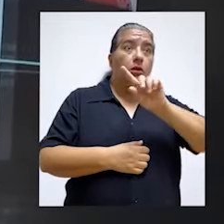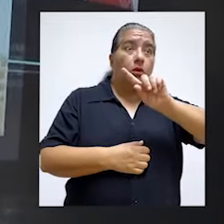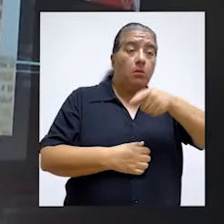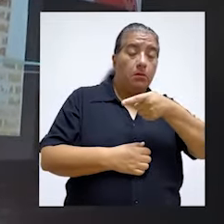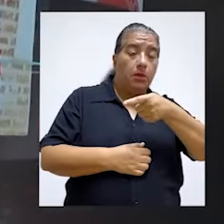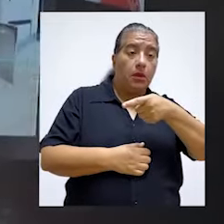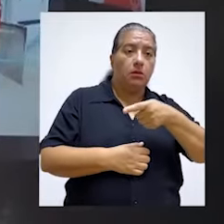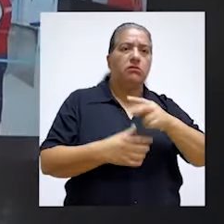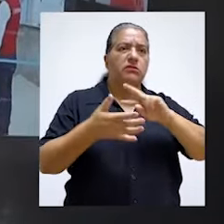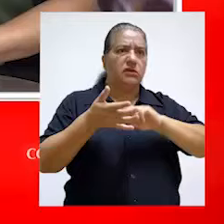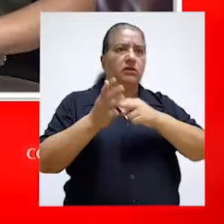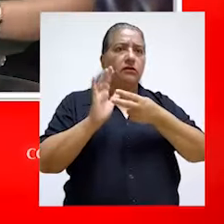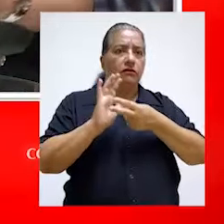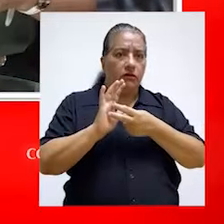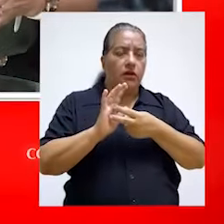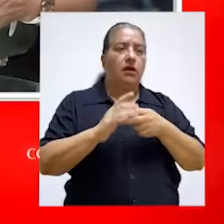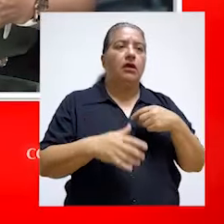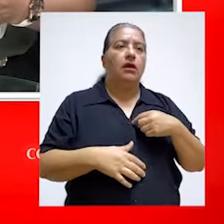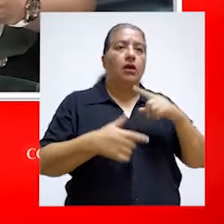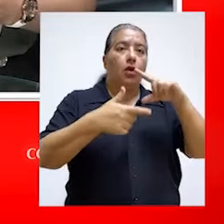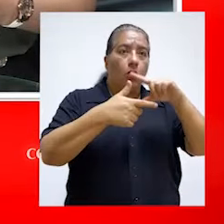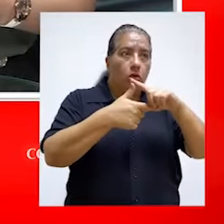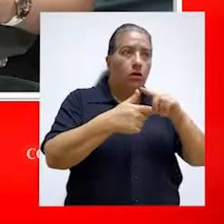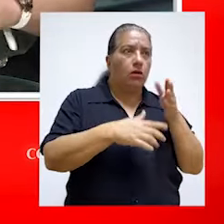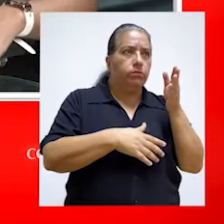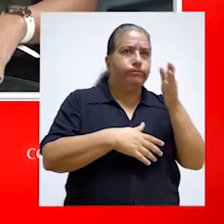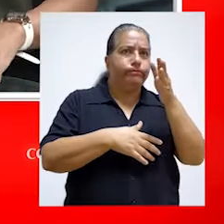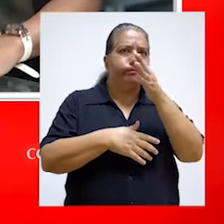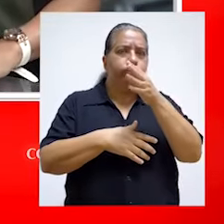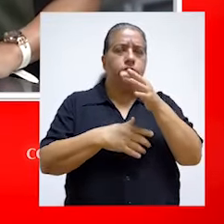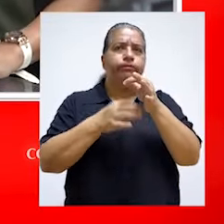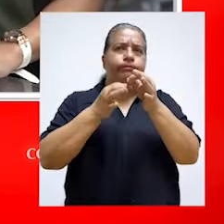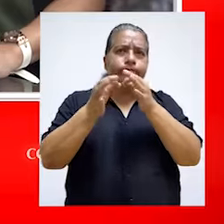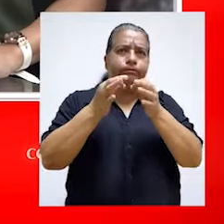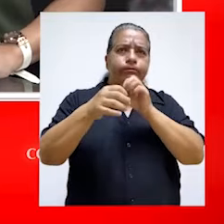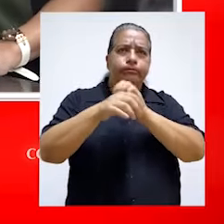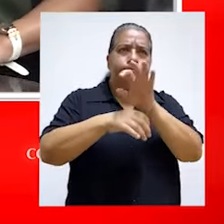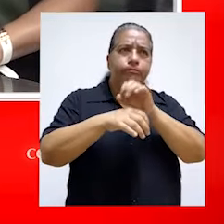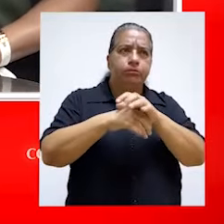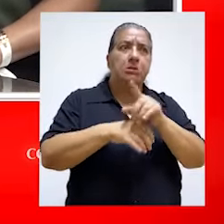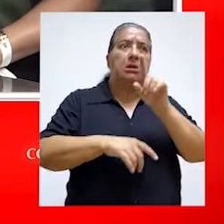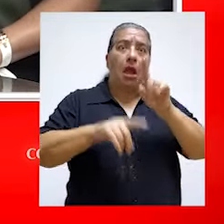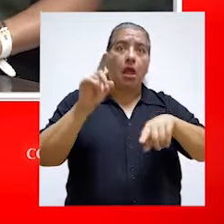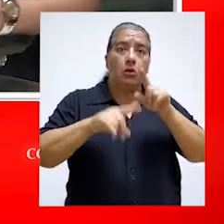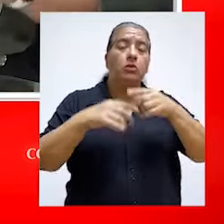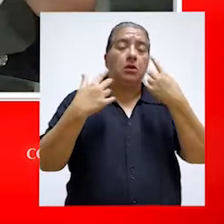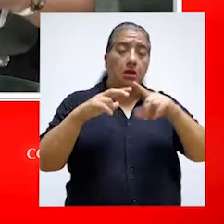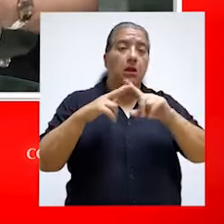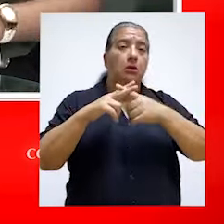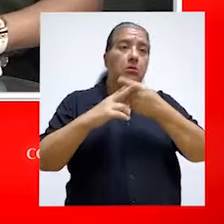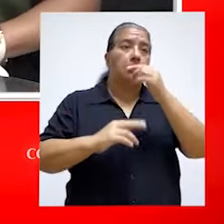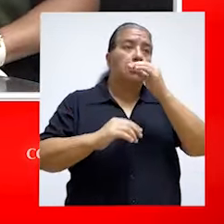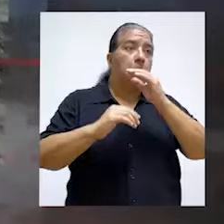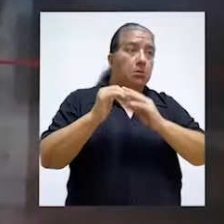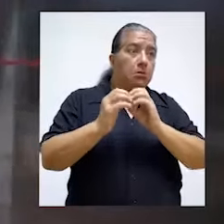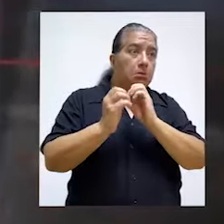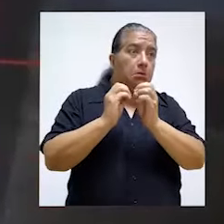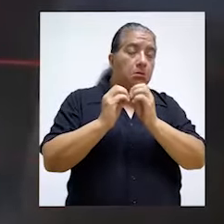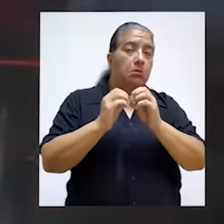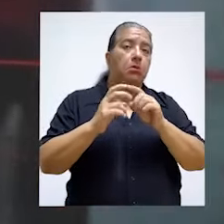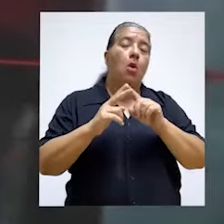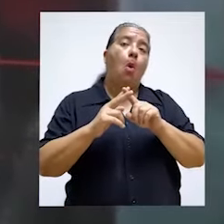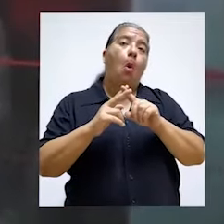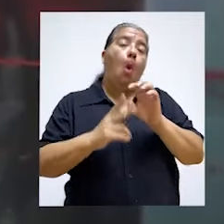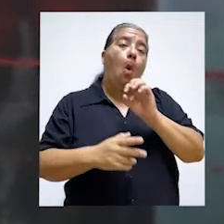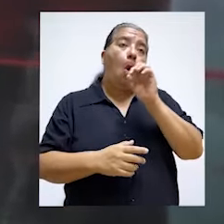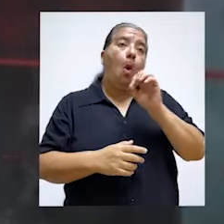si es que estos proyectos se van a ejecutar o no. ¿Los sectores transportes, educación, salud siguen siendo los más vulnerables ante las irregularidades? Sobre